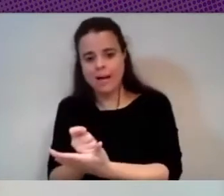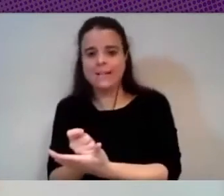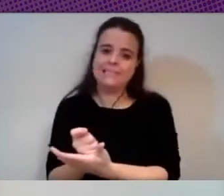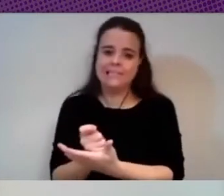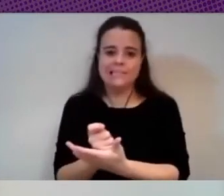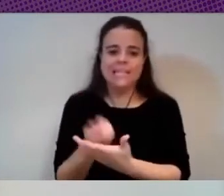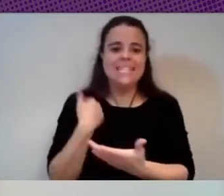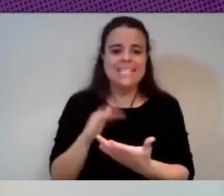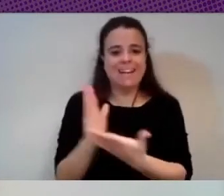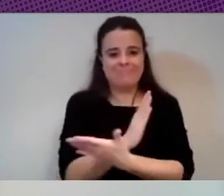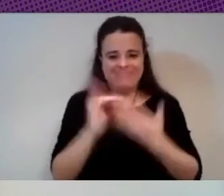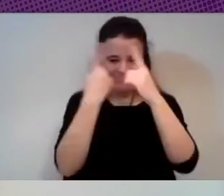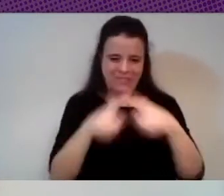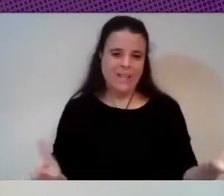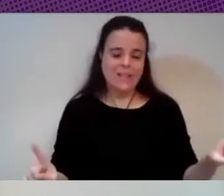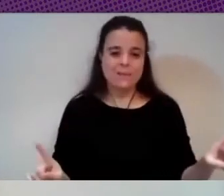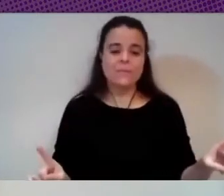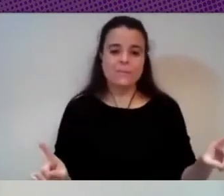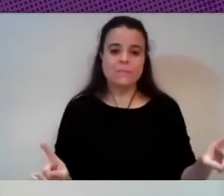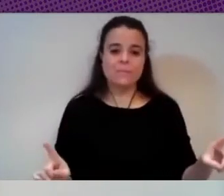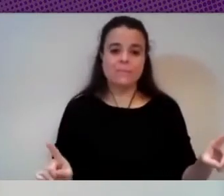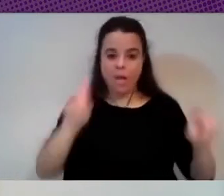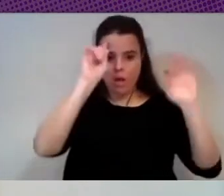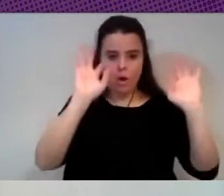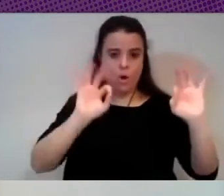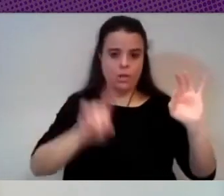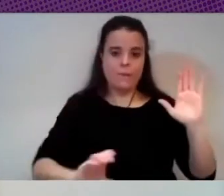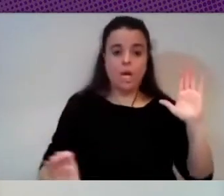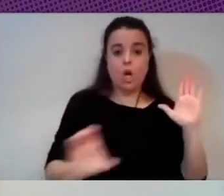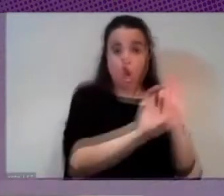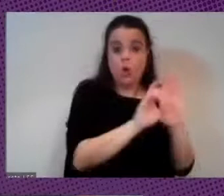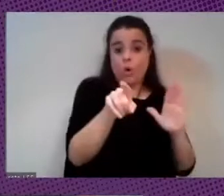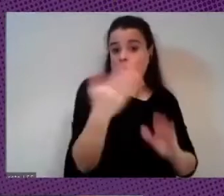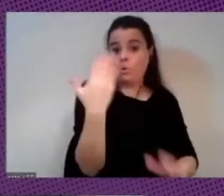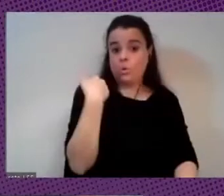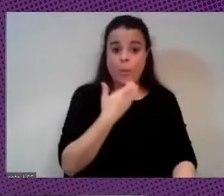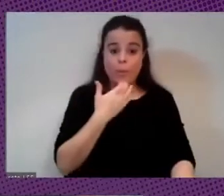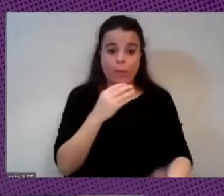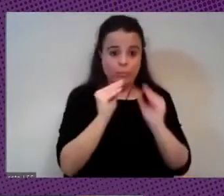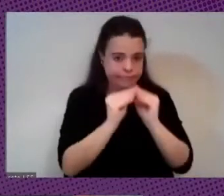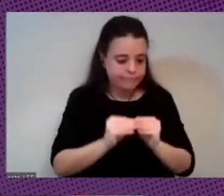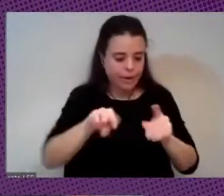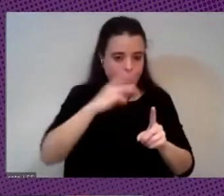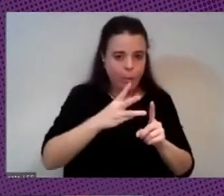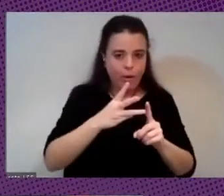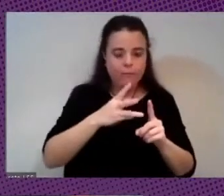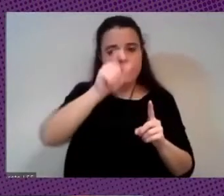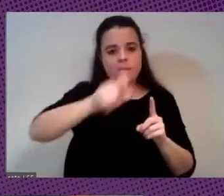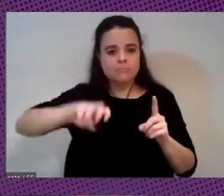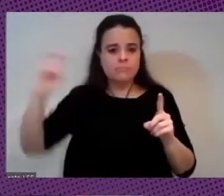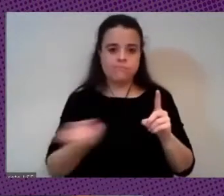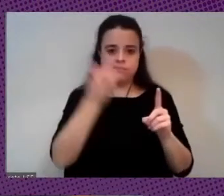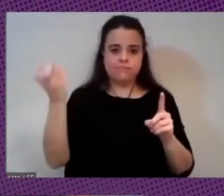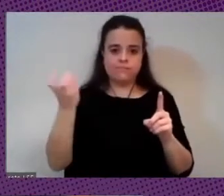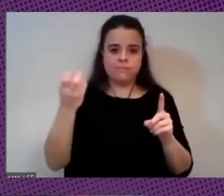y luego pues por supuesto el código te acaba de pasar a ti que has desarrollado la web con varias personas el scrapeo del BOE